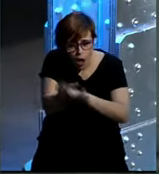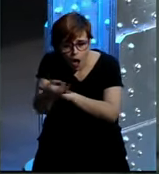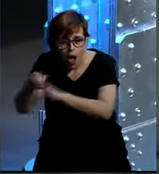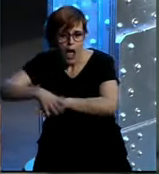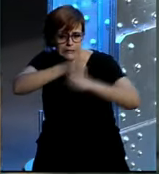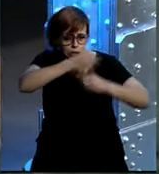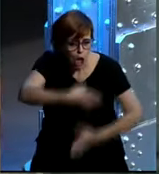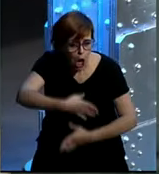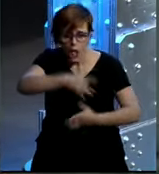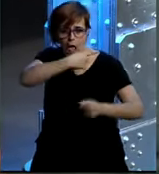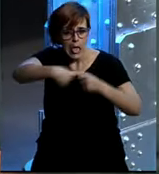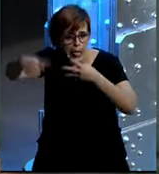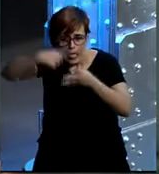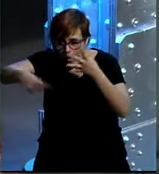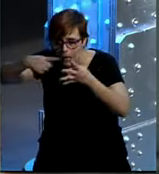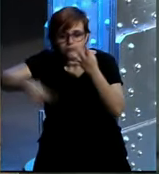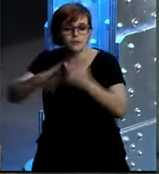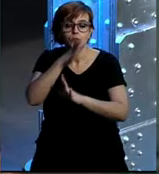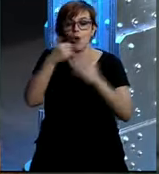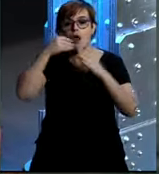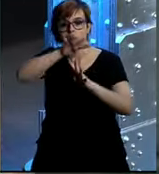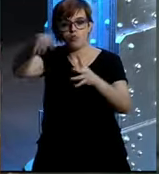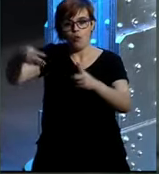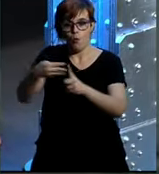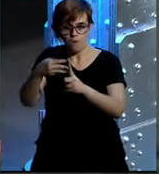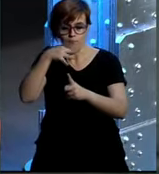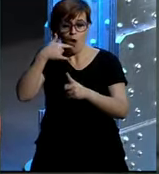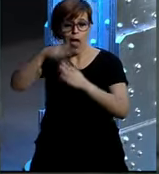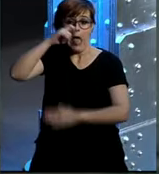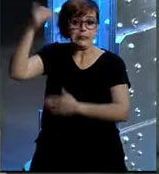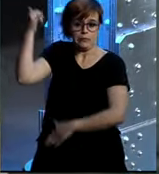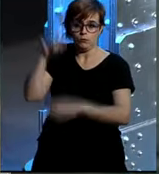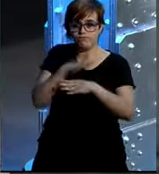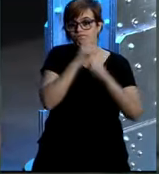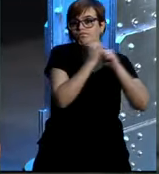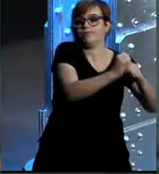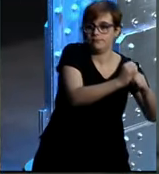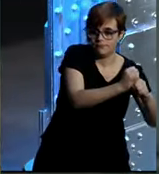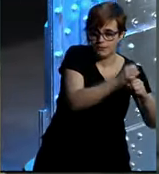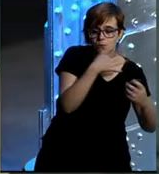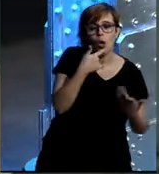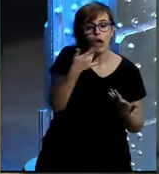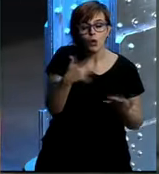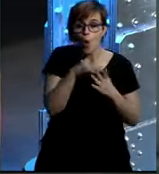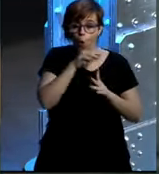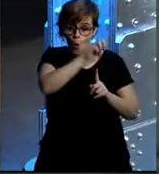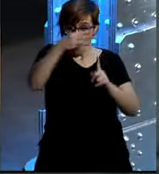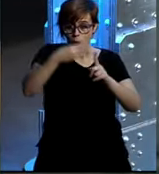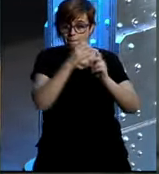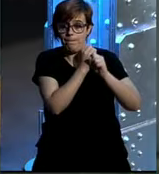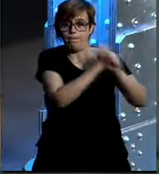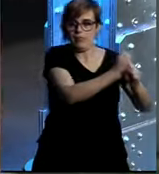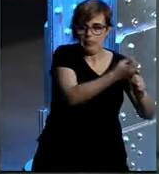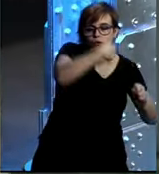historias que también podemos vehicular a través de nuestra web que antes no podíamos. Entonces, como no teníamos esa web, creamos un blog, ¿vale? Que hoy hemos